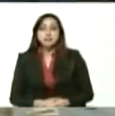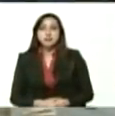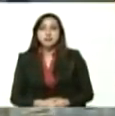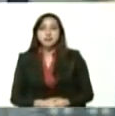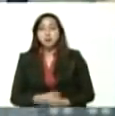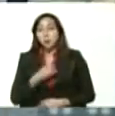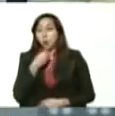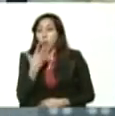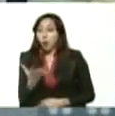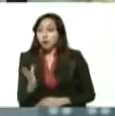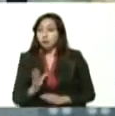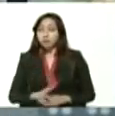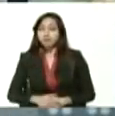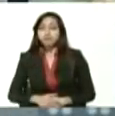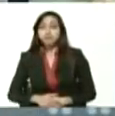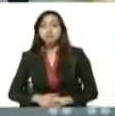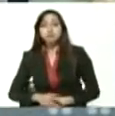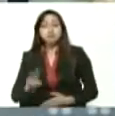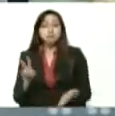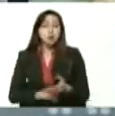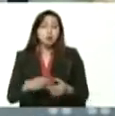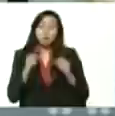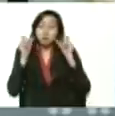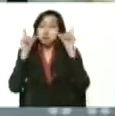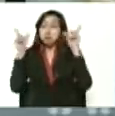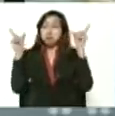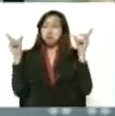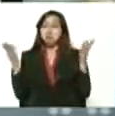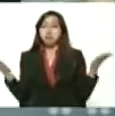Bueno, de verdad maravillado